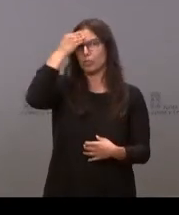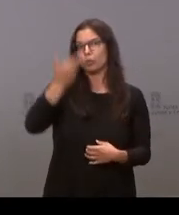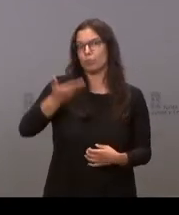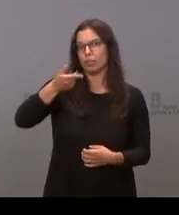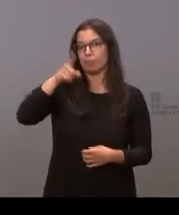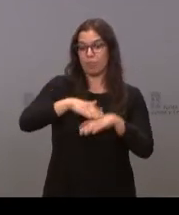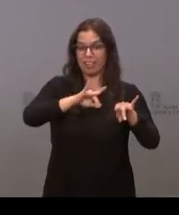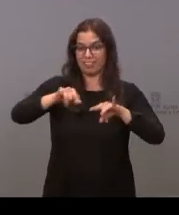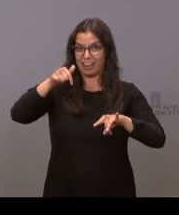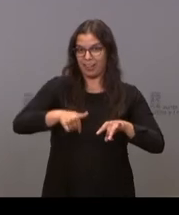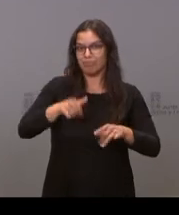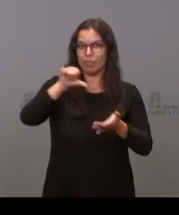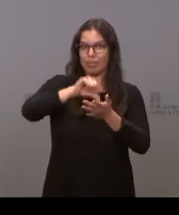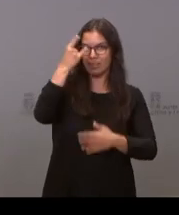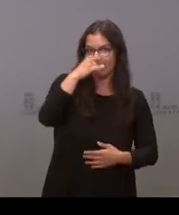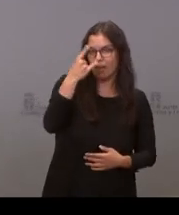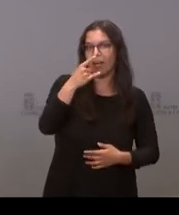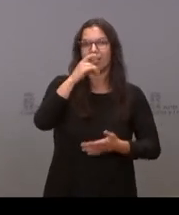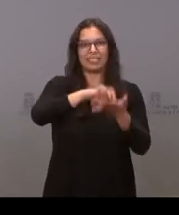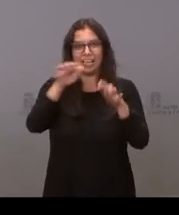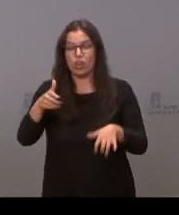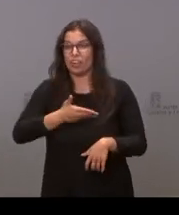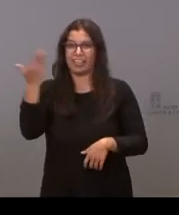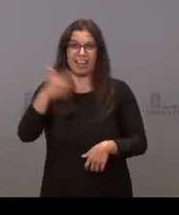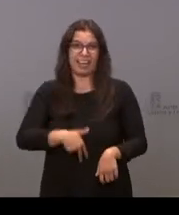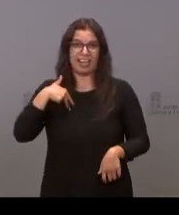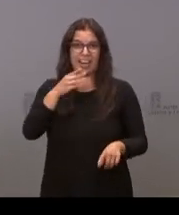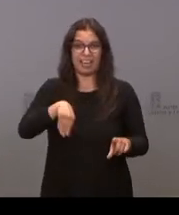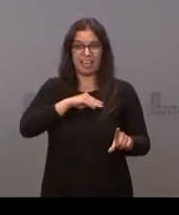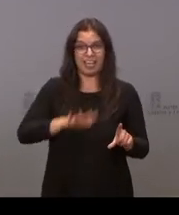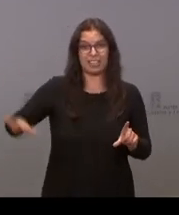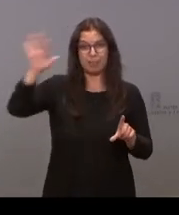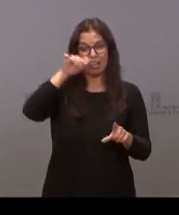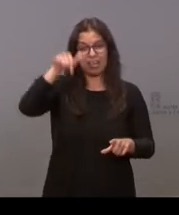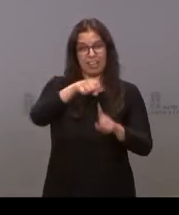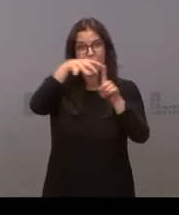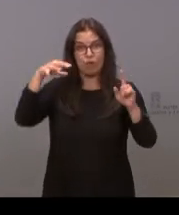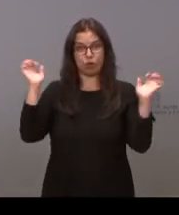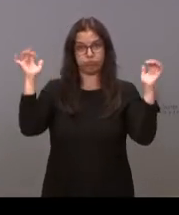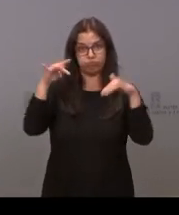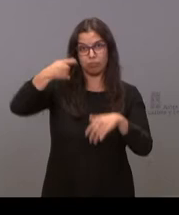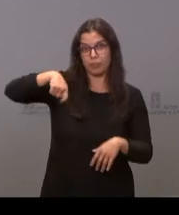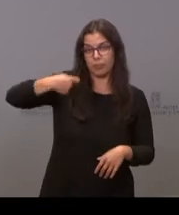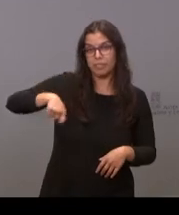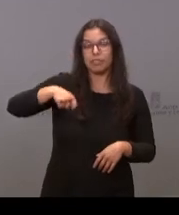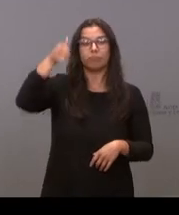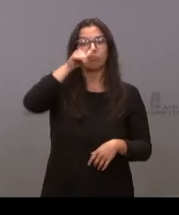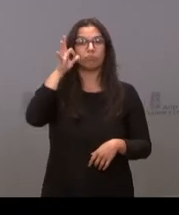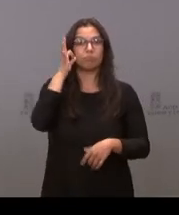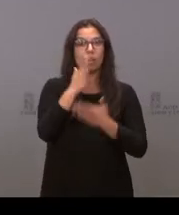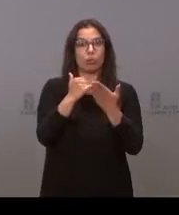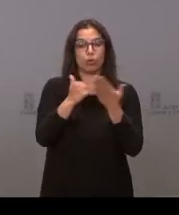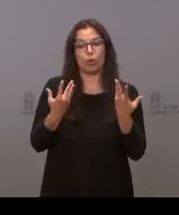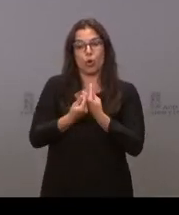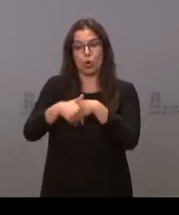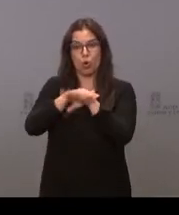para esta tierra, para Salamanca, para Castilla y León, para el conjunto del país, el que en este foro de presidentes y presidentas autonómicos, con el